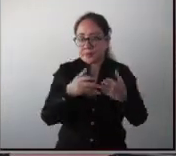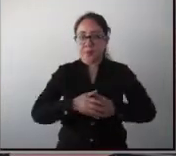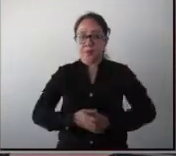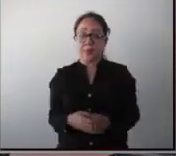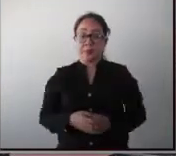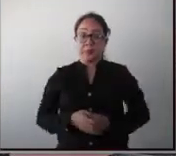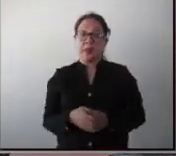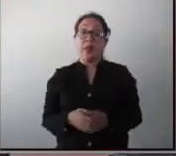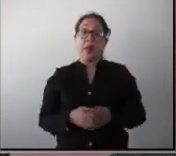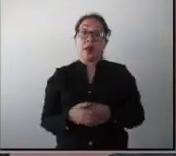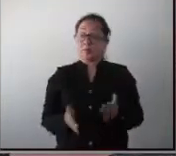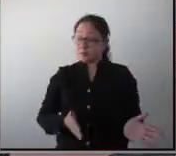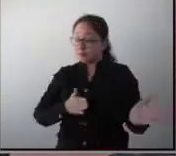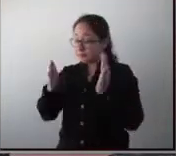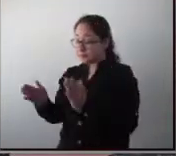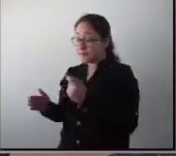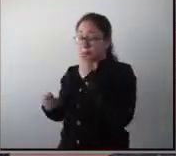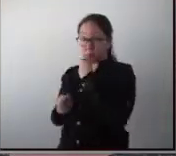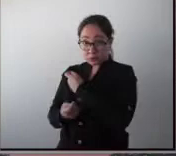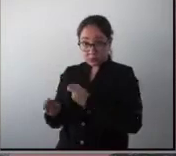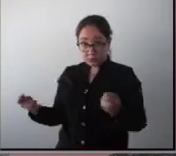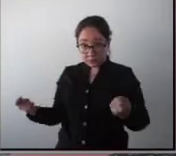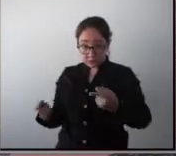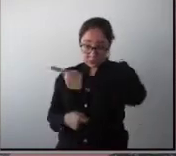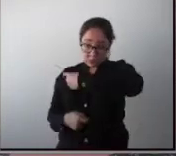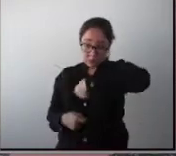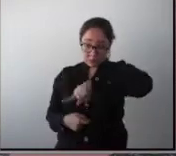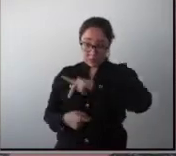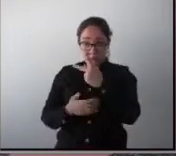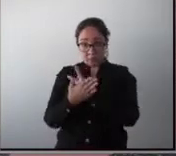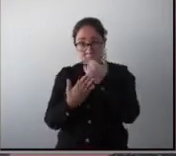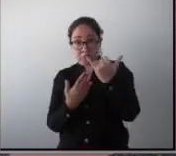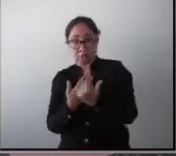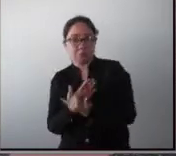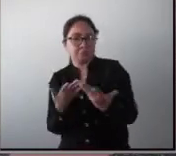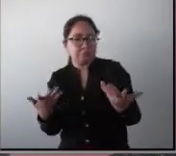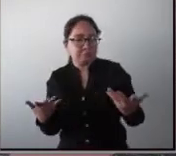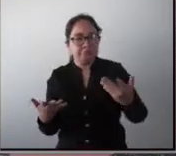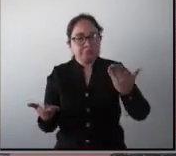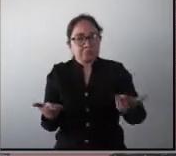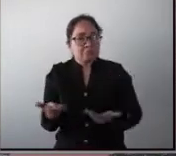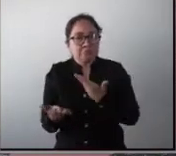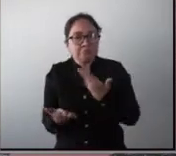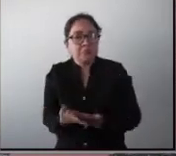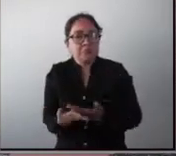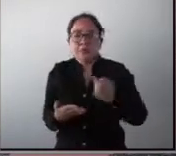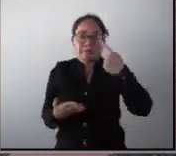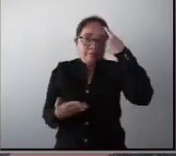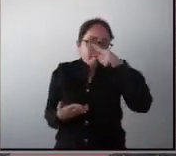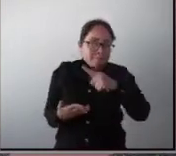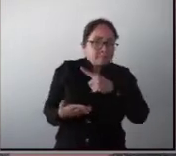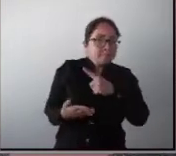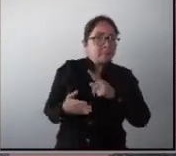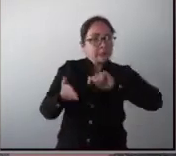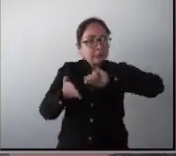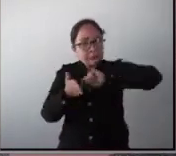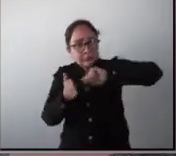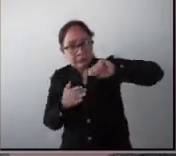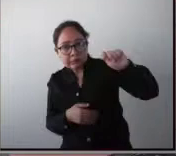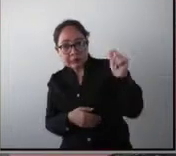Y en los niños, este proyecto se presentó para que nosotros sigamos diseñando tecnología.